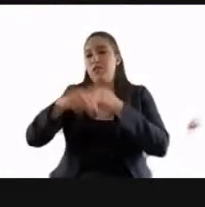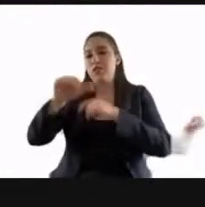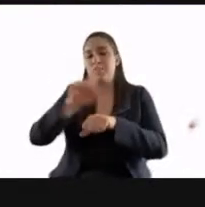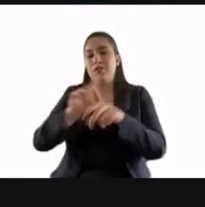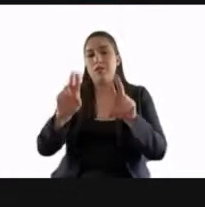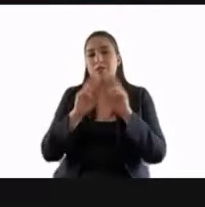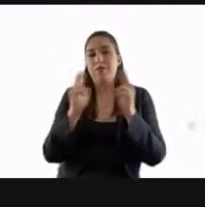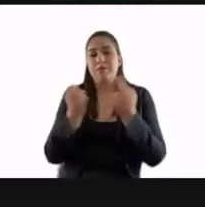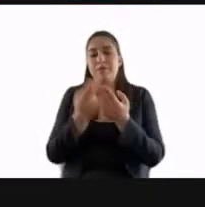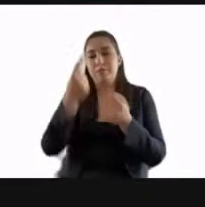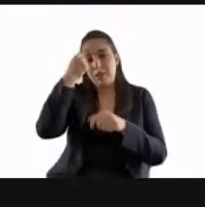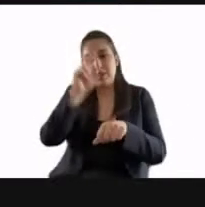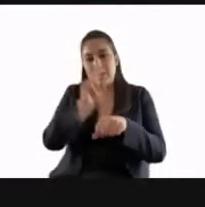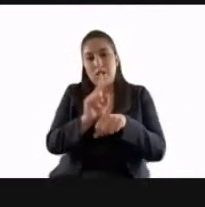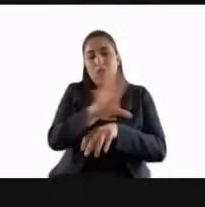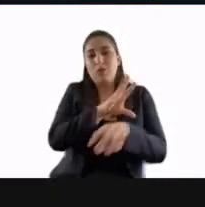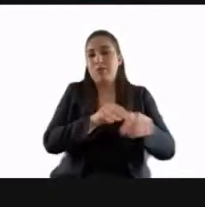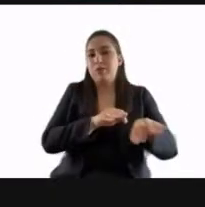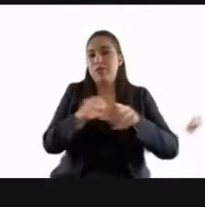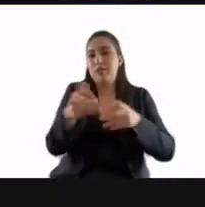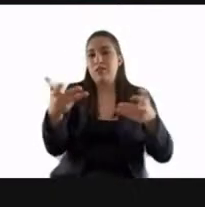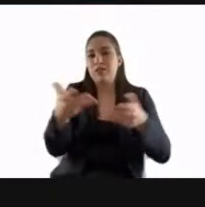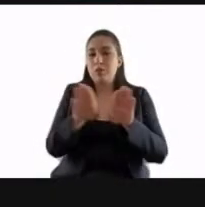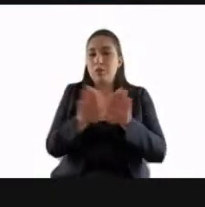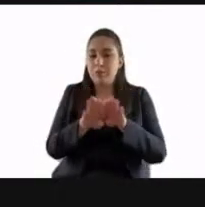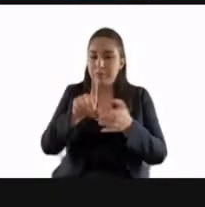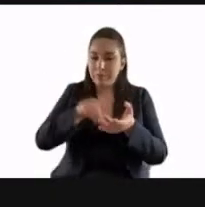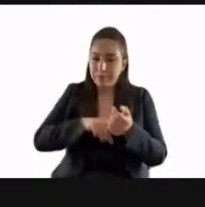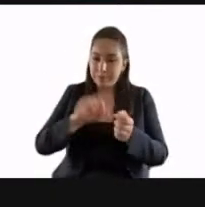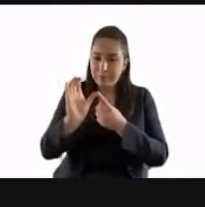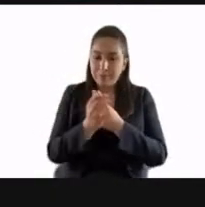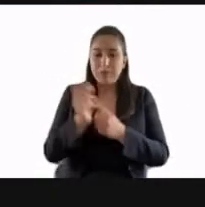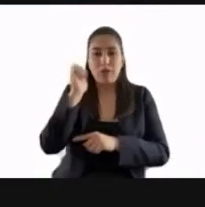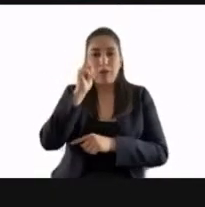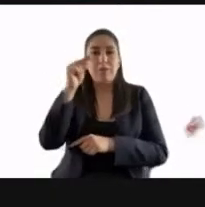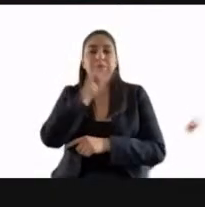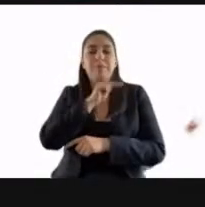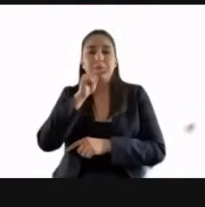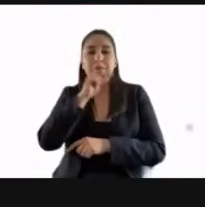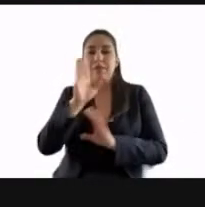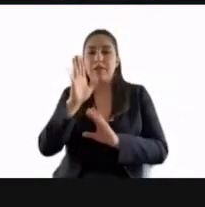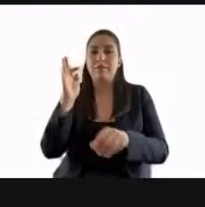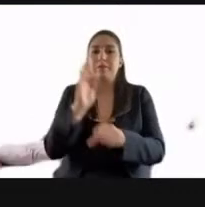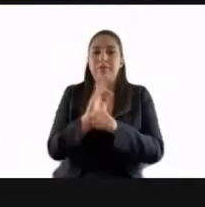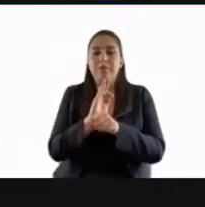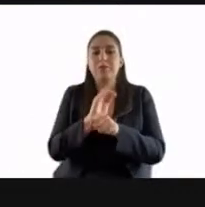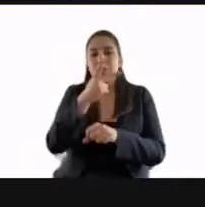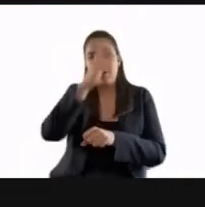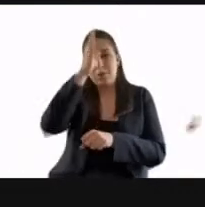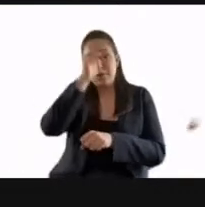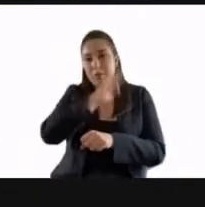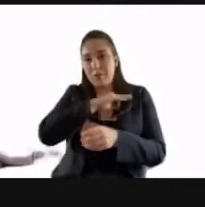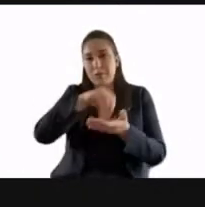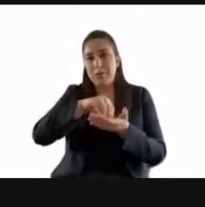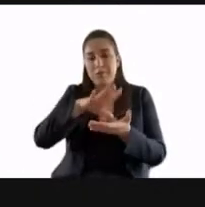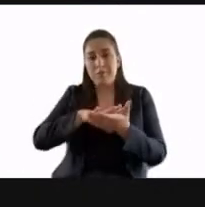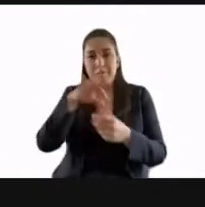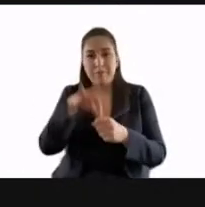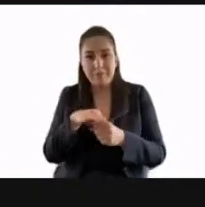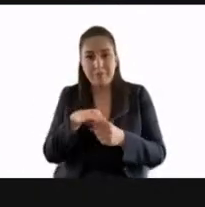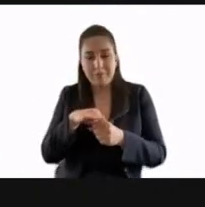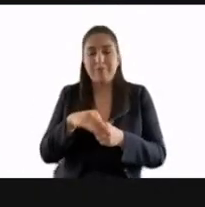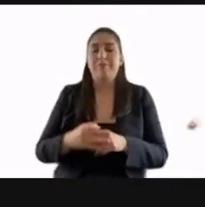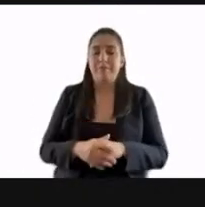seguimiento y cause al trabajo de la misma. Espero que pronto ya te puedas incorporar con voto, pero ya lo hiciste con vos y con